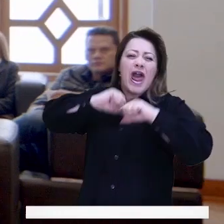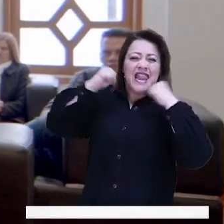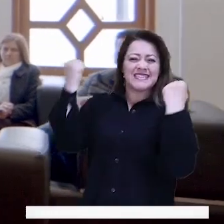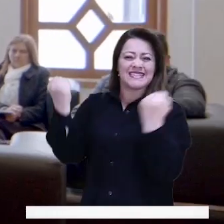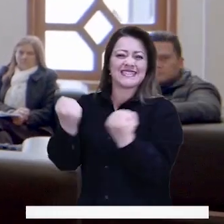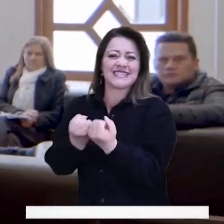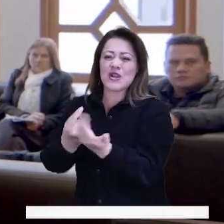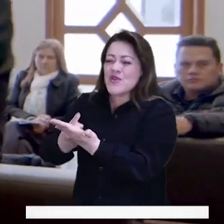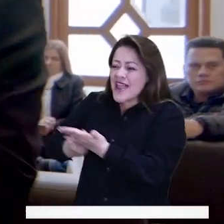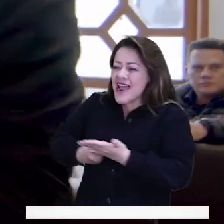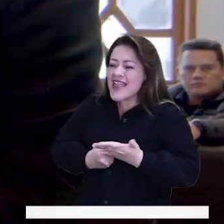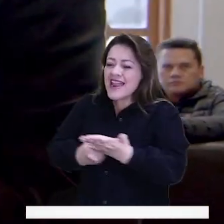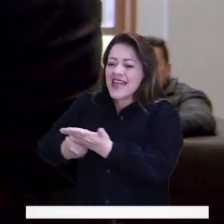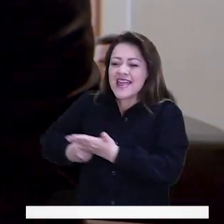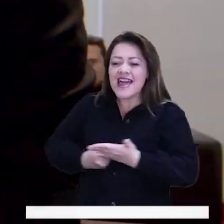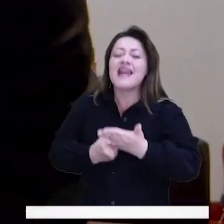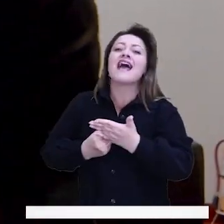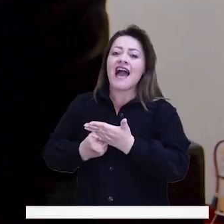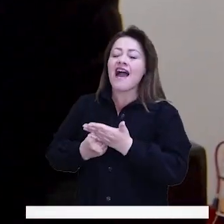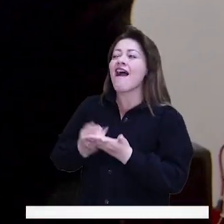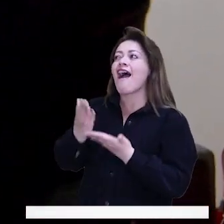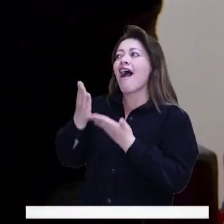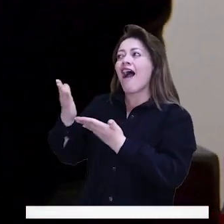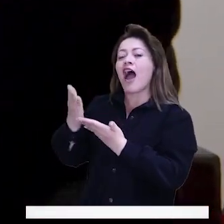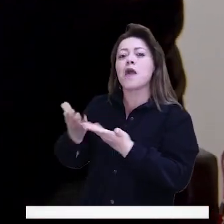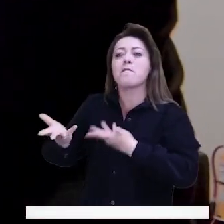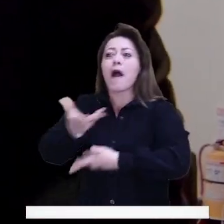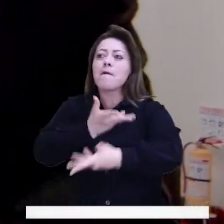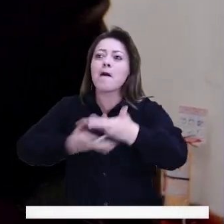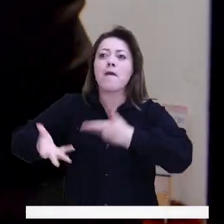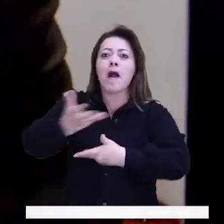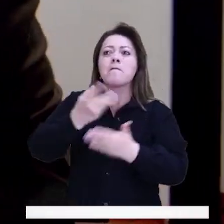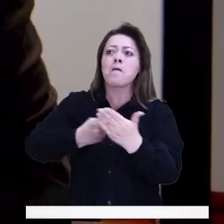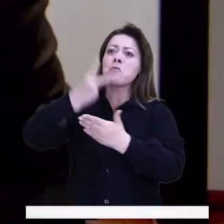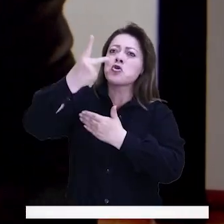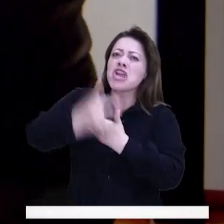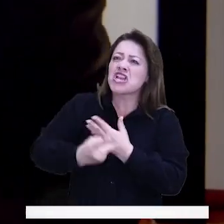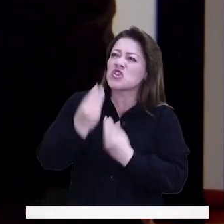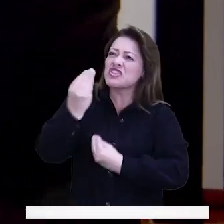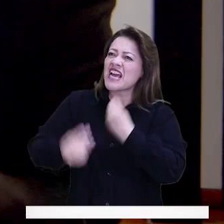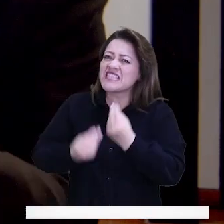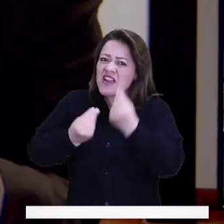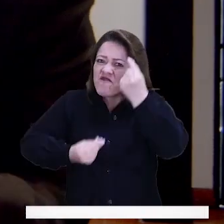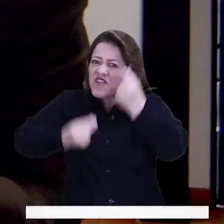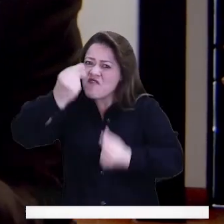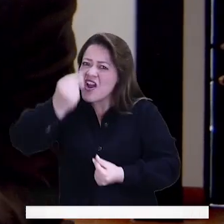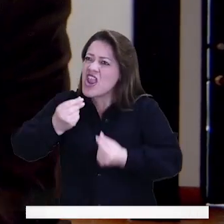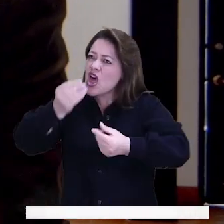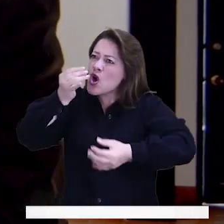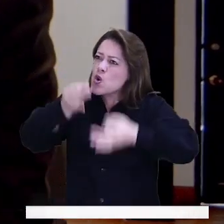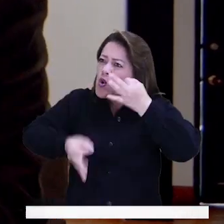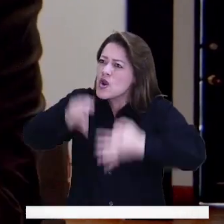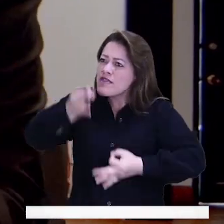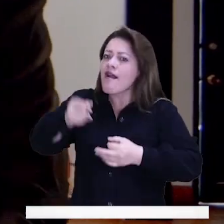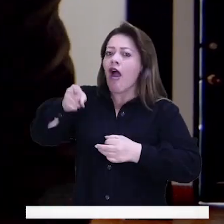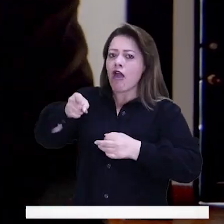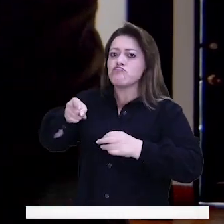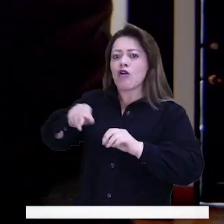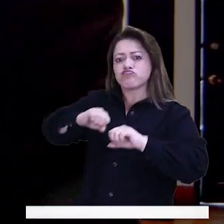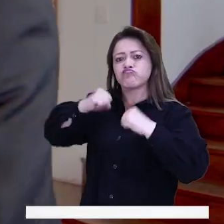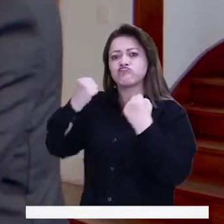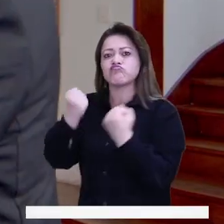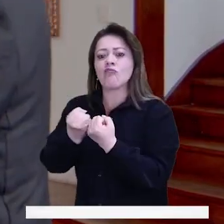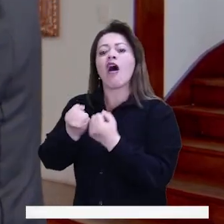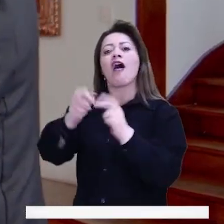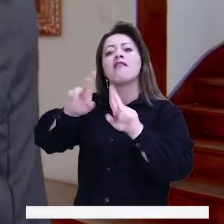para que efectivamente podamos tener viabilidad jurídica, técnica y financiera de cada uno de proyectos que presentamos. Entonces, esto es como una sala de reuniones sociales.